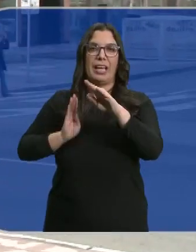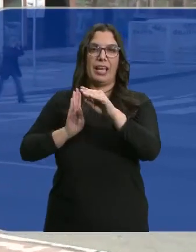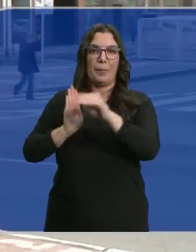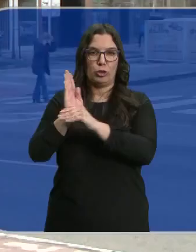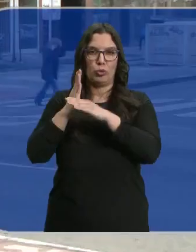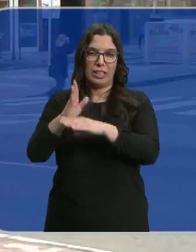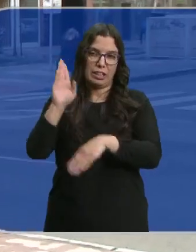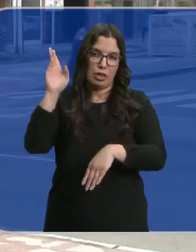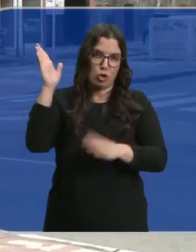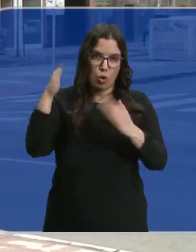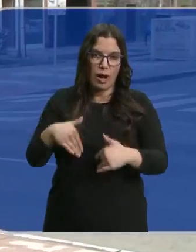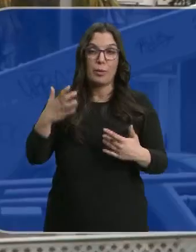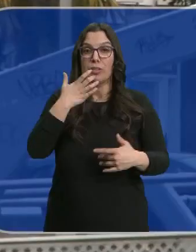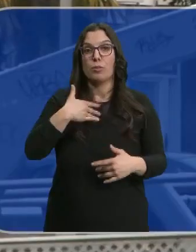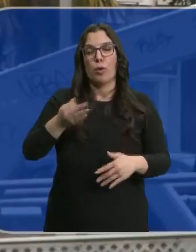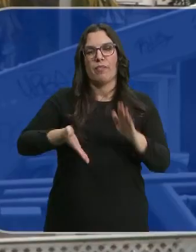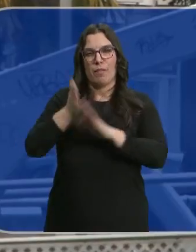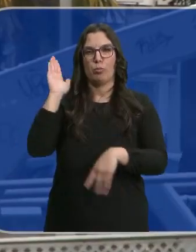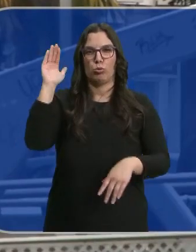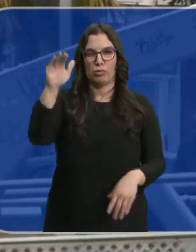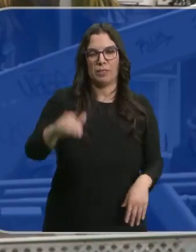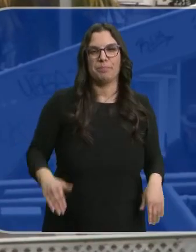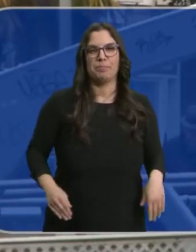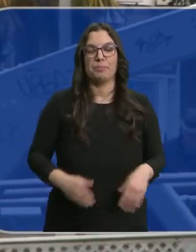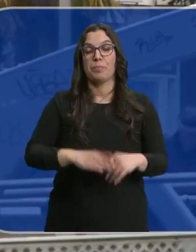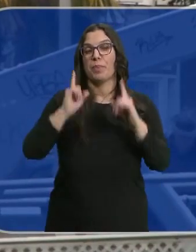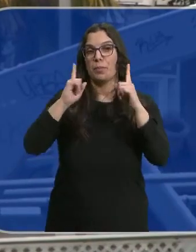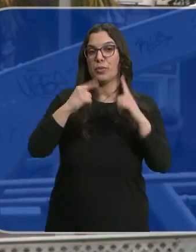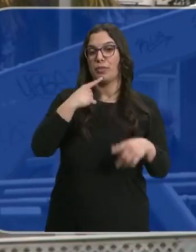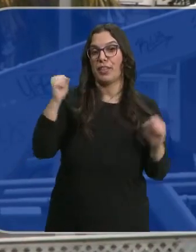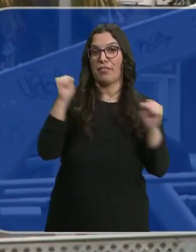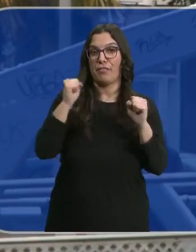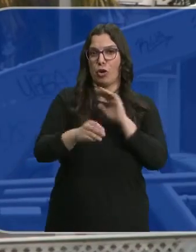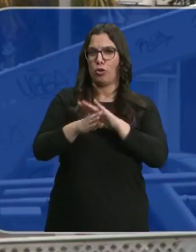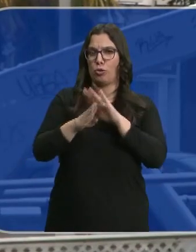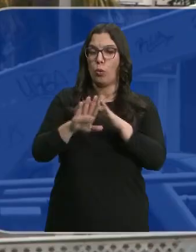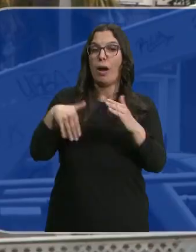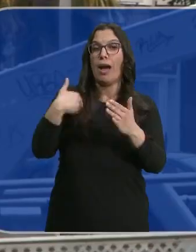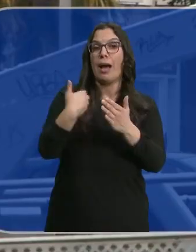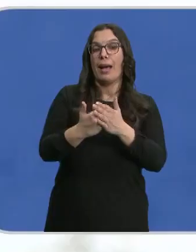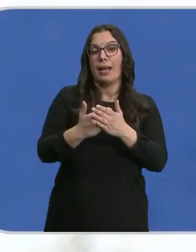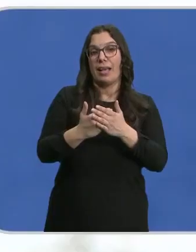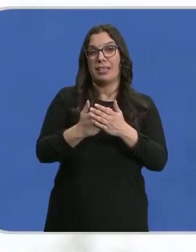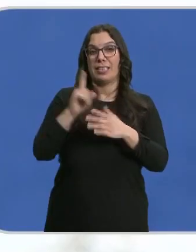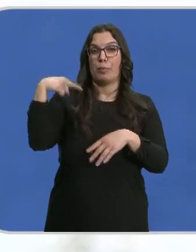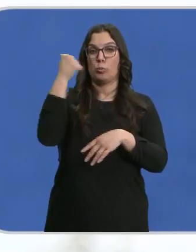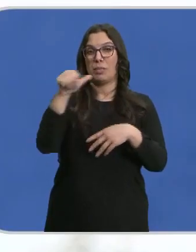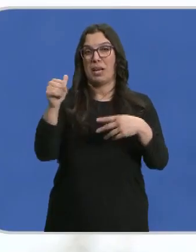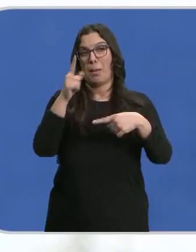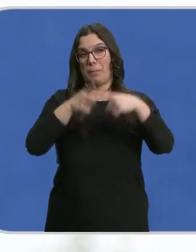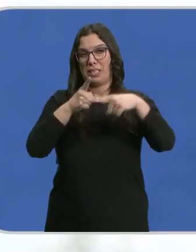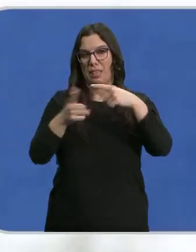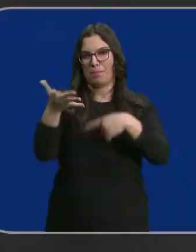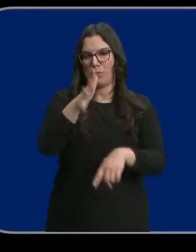haber, pero si podemos, vamos. La previsión anuncia que el frío ha vuelto para quedarse al menos hasta mediados de la próxima